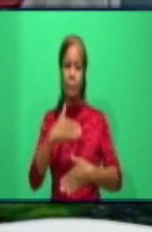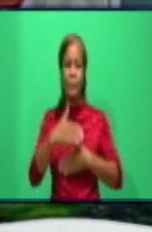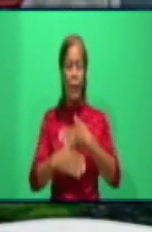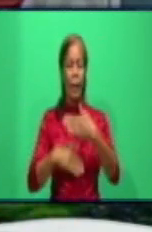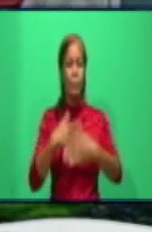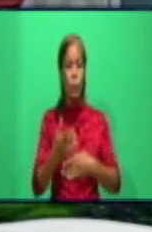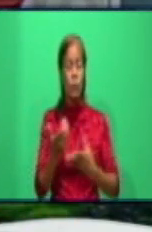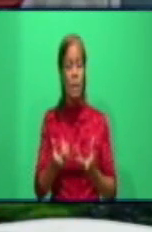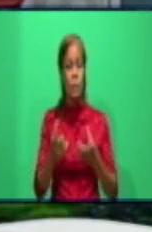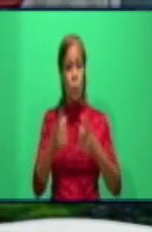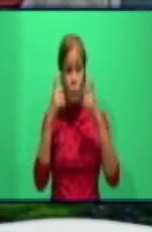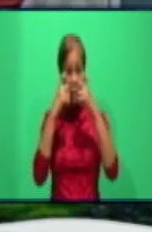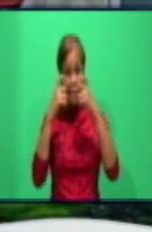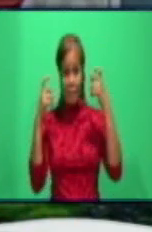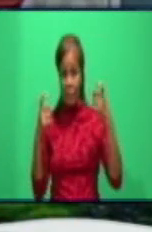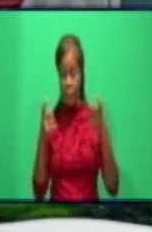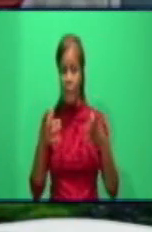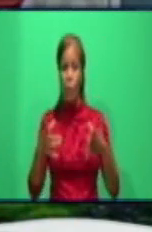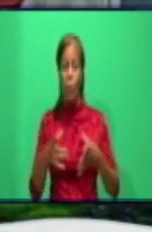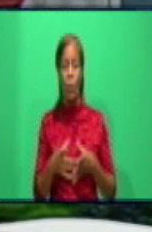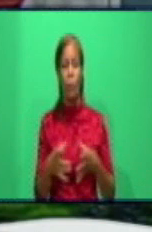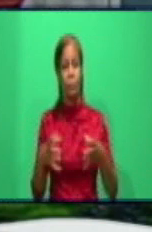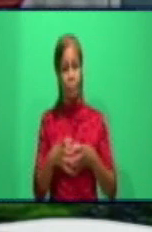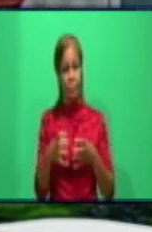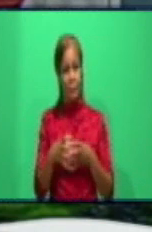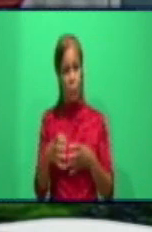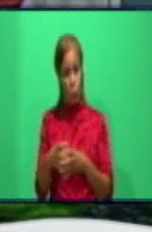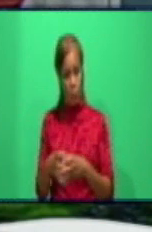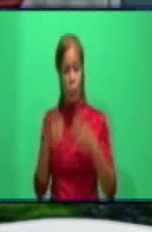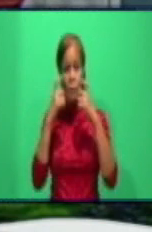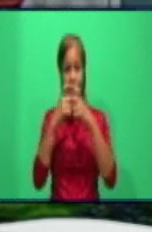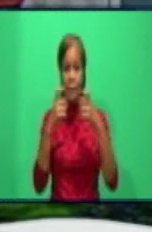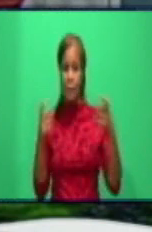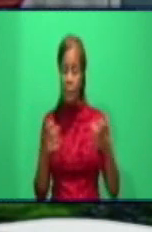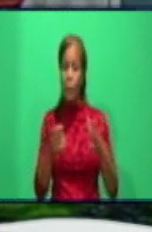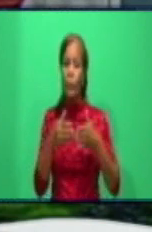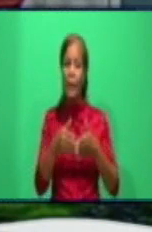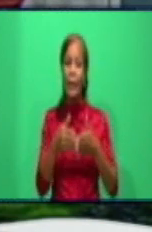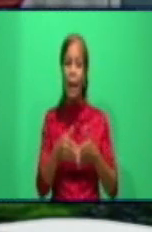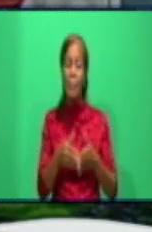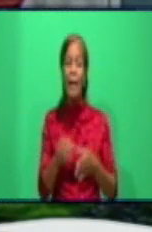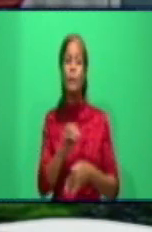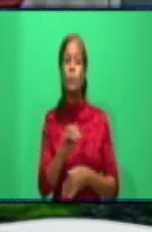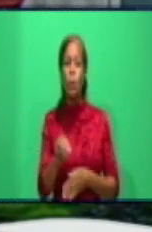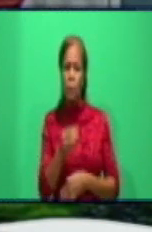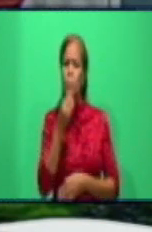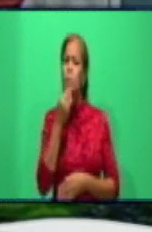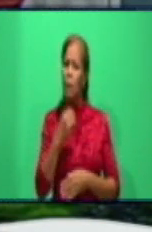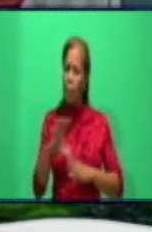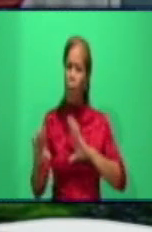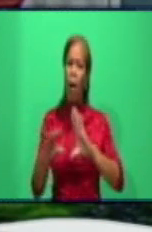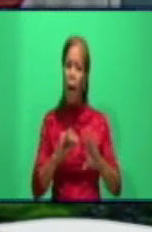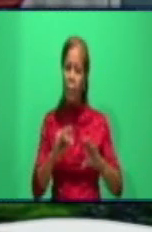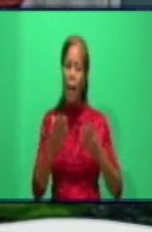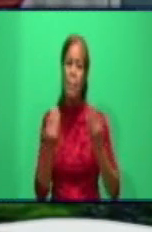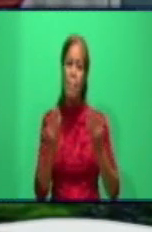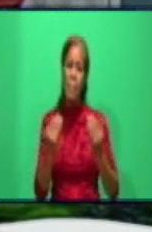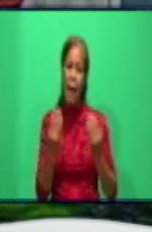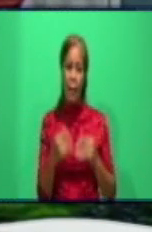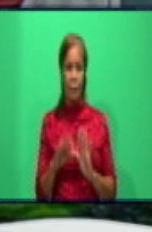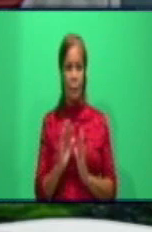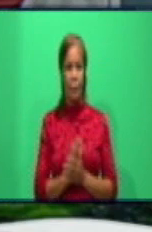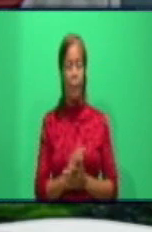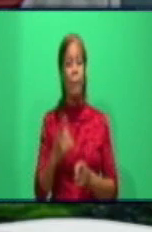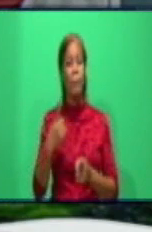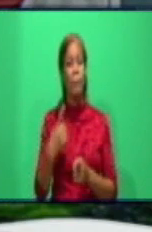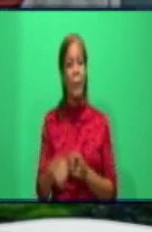Científico Granmense, con el protagonismo de la Universidad de Granma, donde pudiéramos seguir hablando mucho más, incluso también,